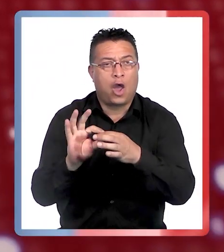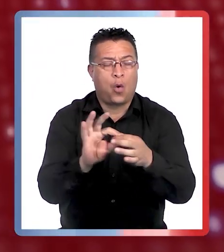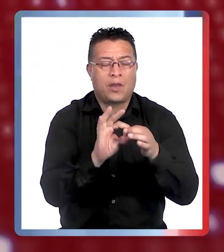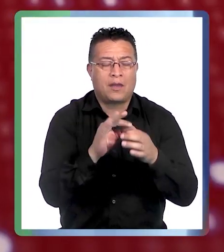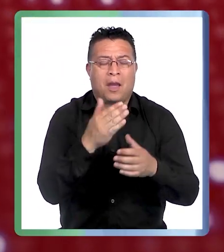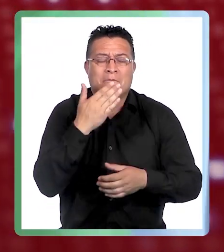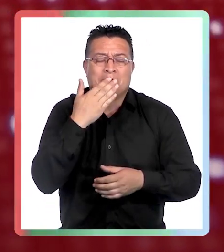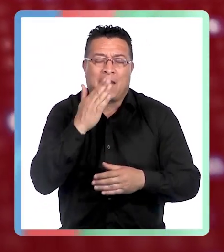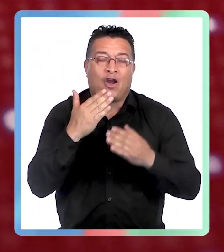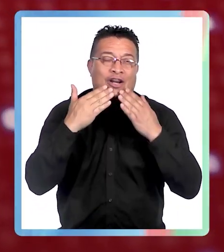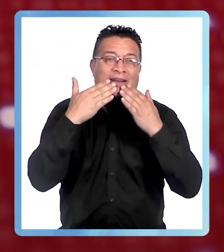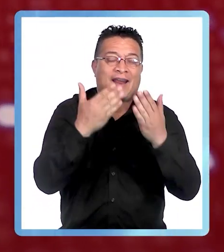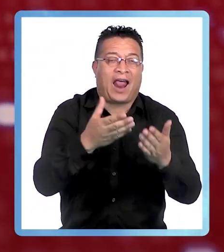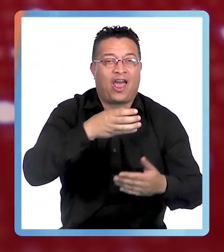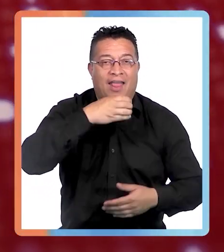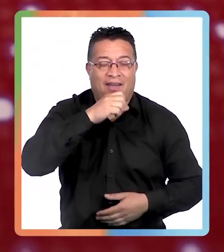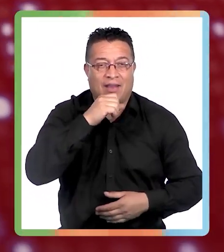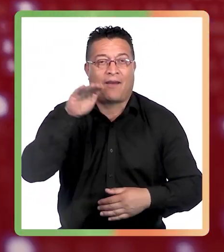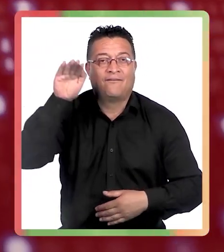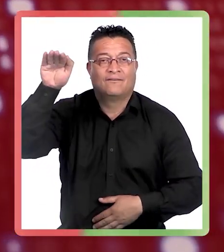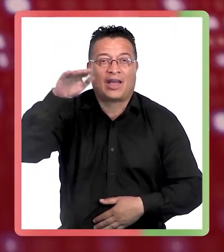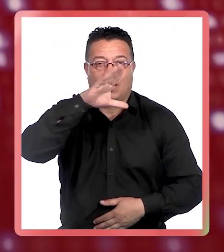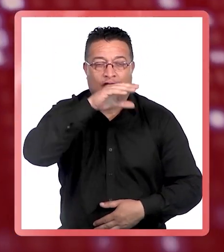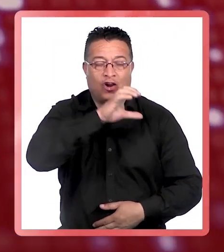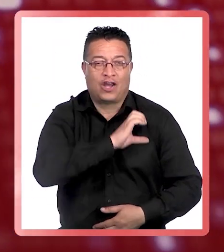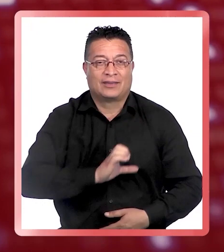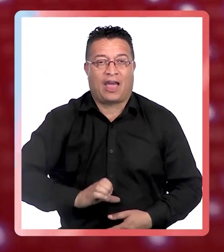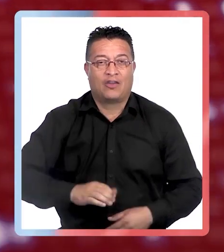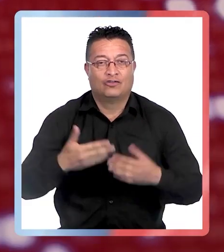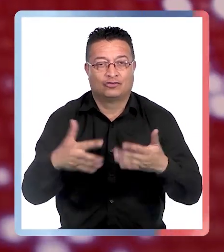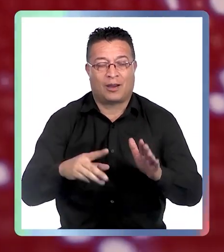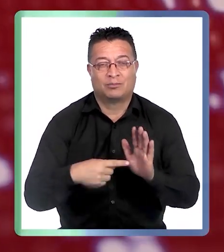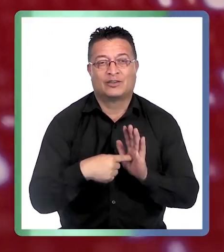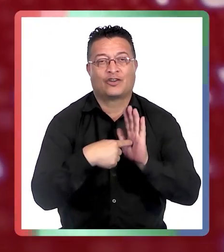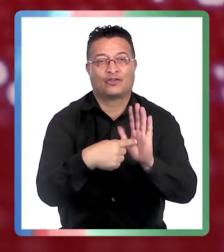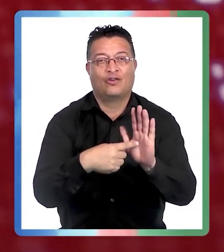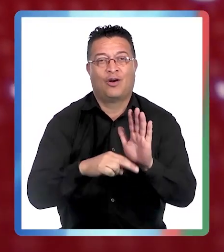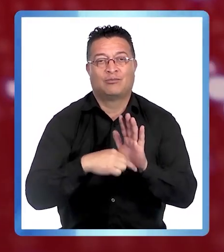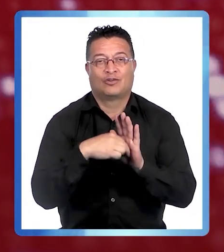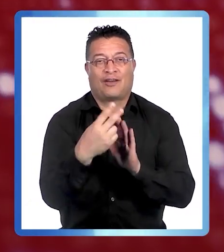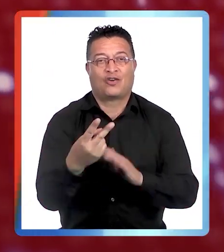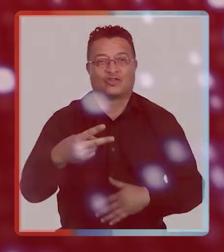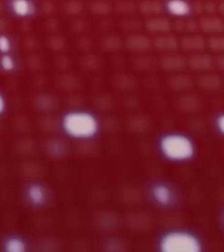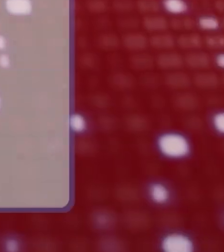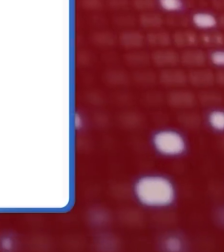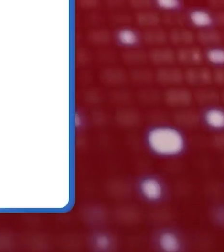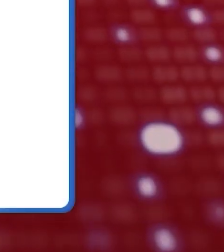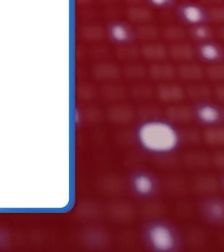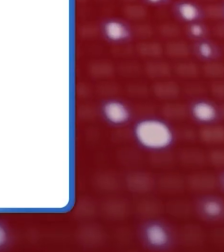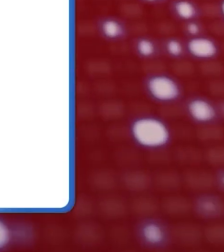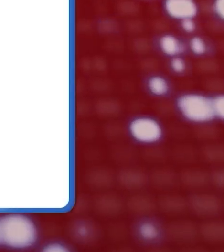mejor regalo de Navidad. Banco Estado presentó Portavoz Noticias.